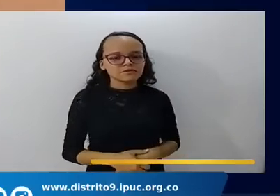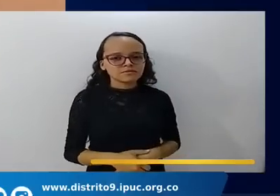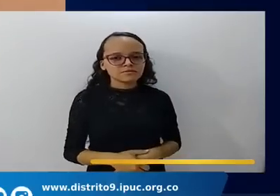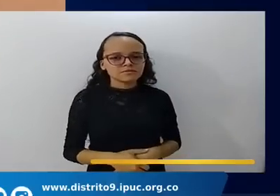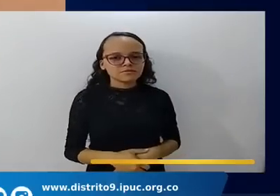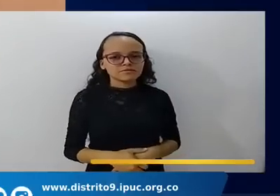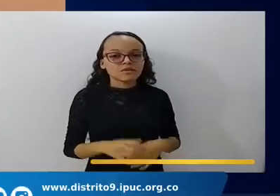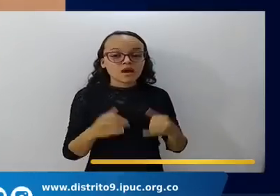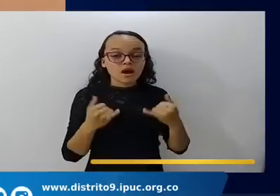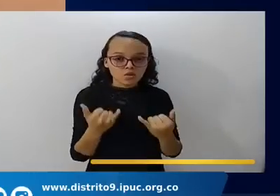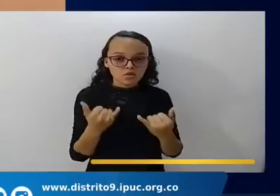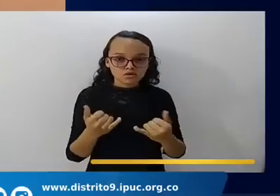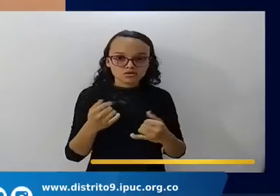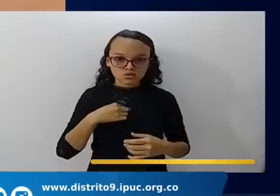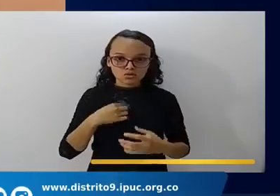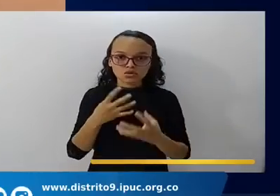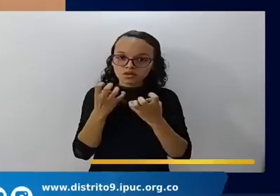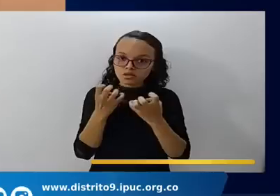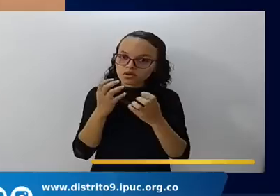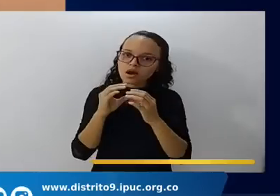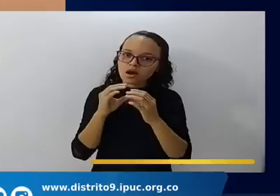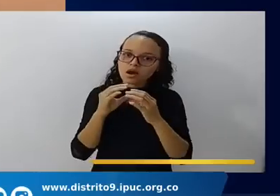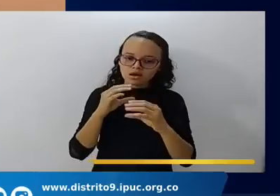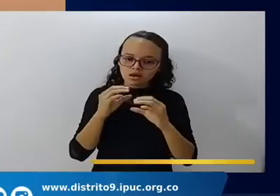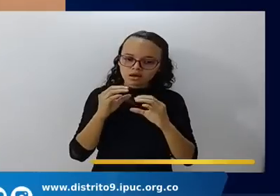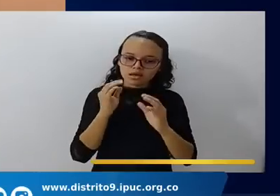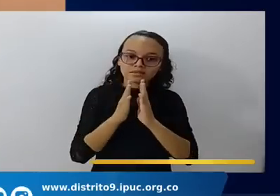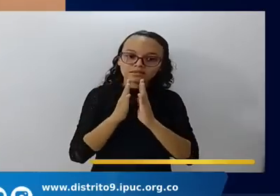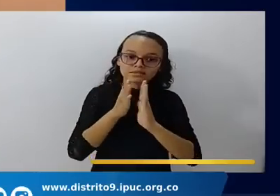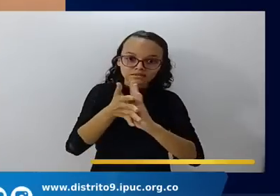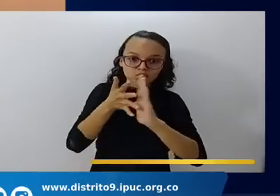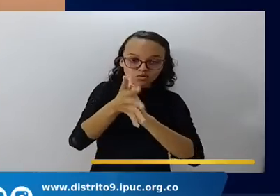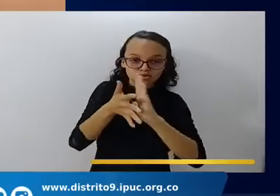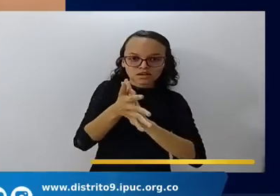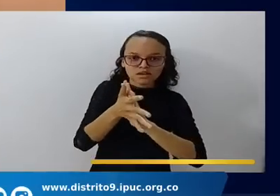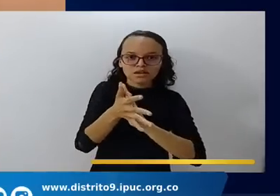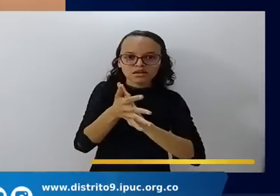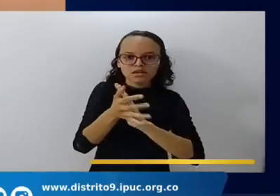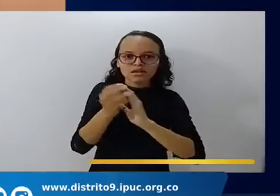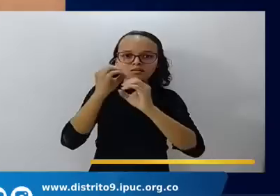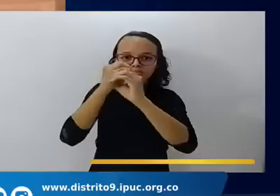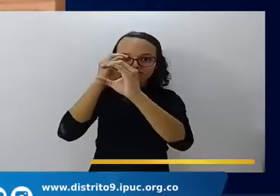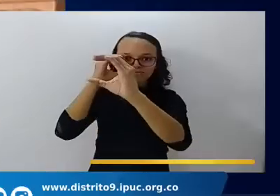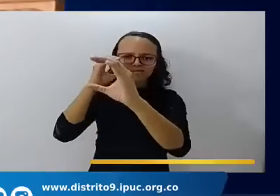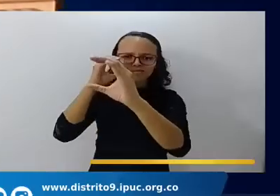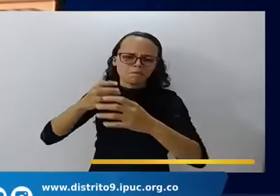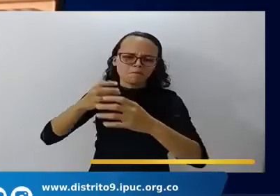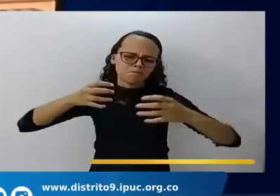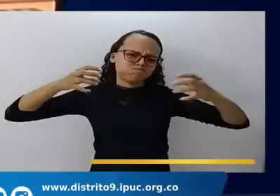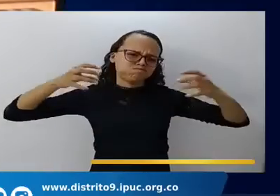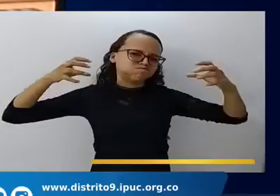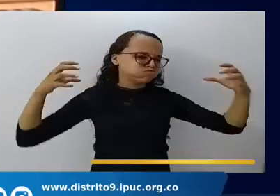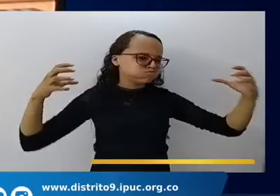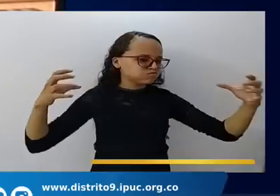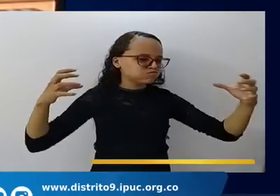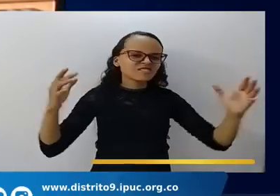Pero yo les quiero hablar de un telescopio mucho más potente que esos.